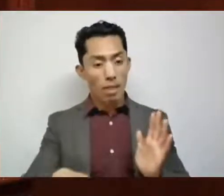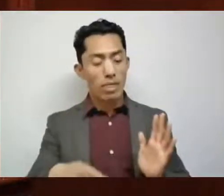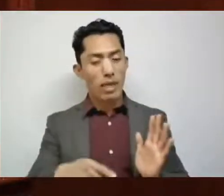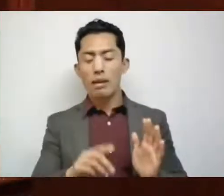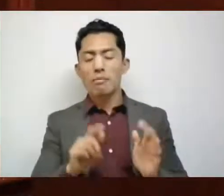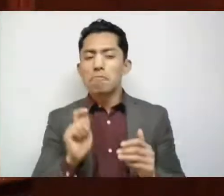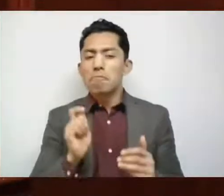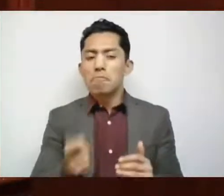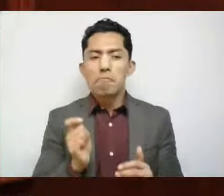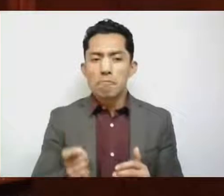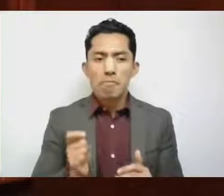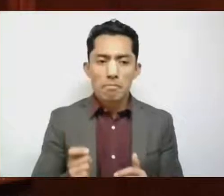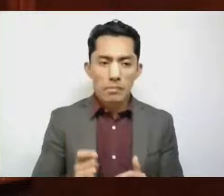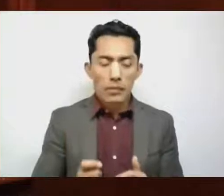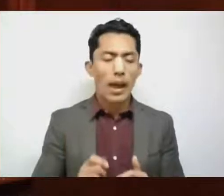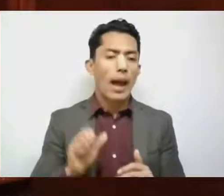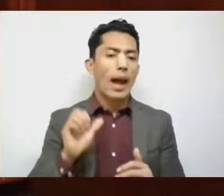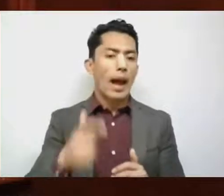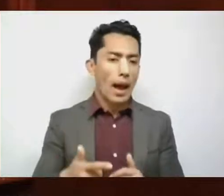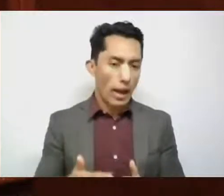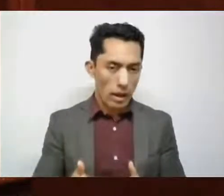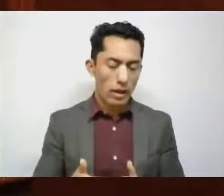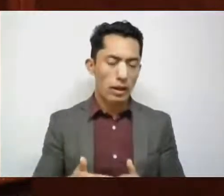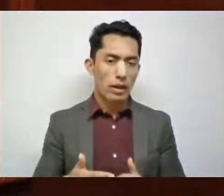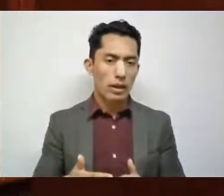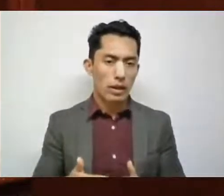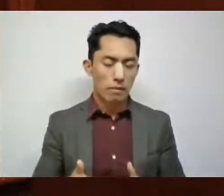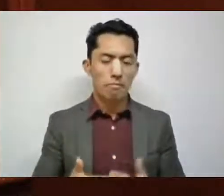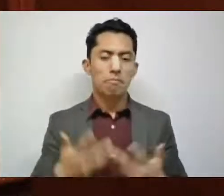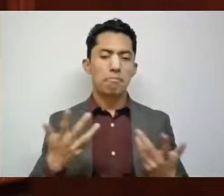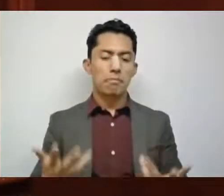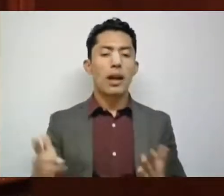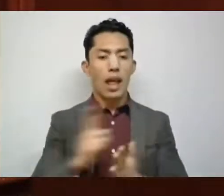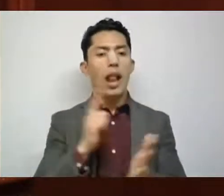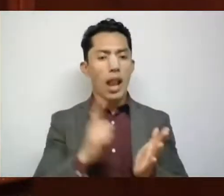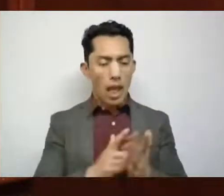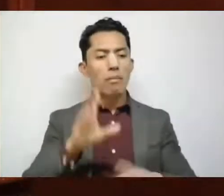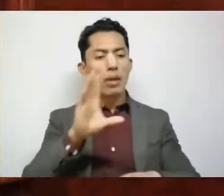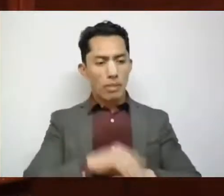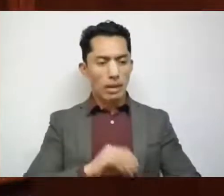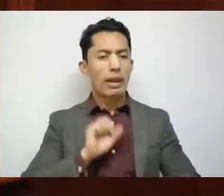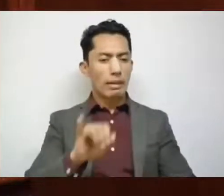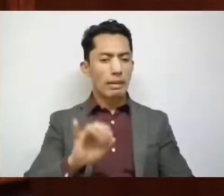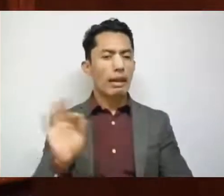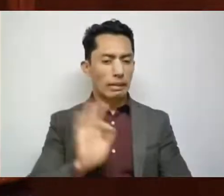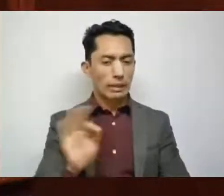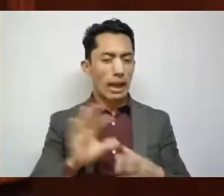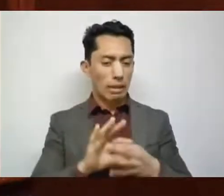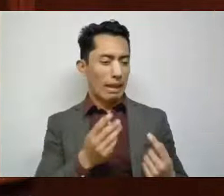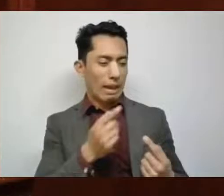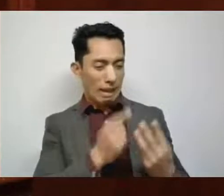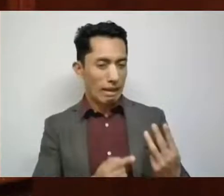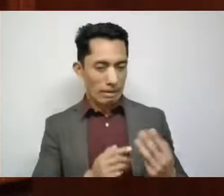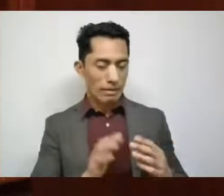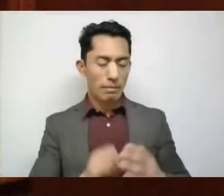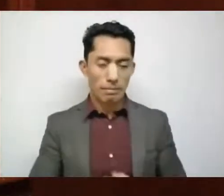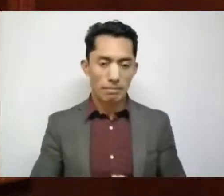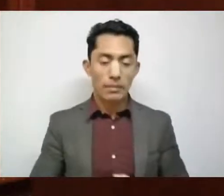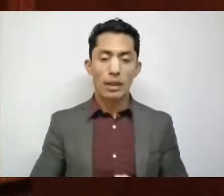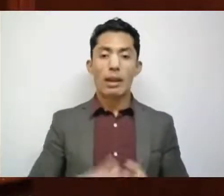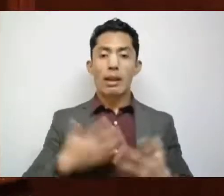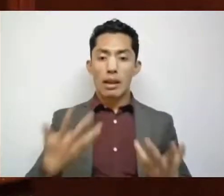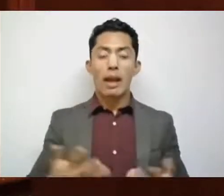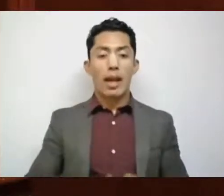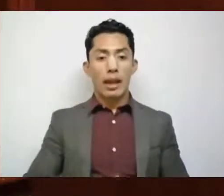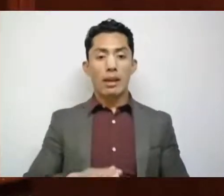salvavaldades de disposición legal que antes hemos mencionado. Respetar entonces